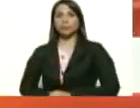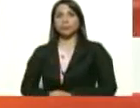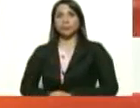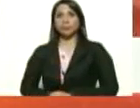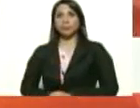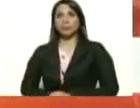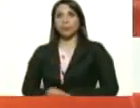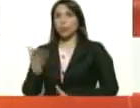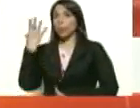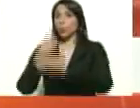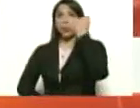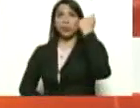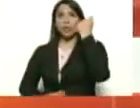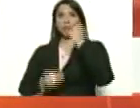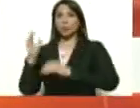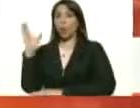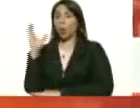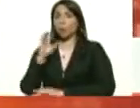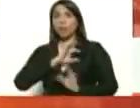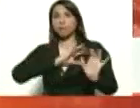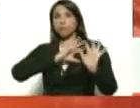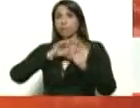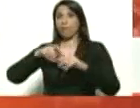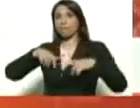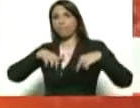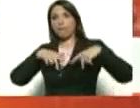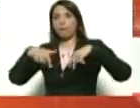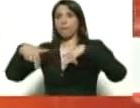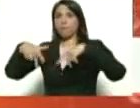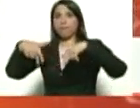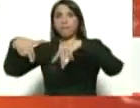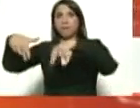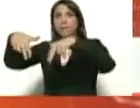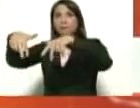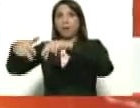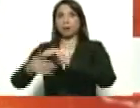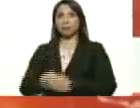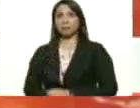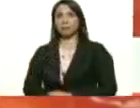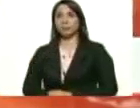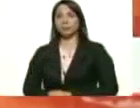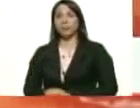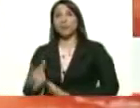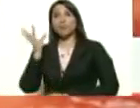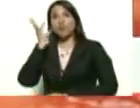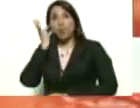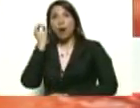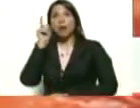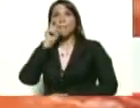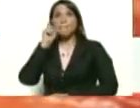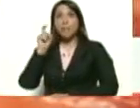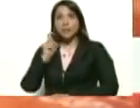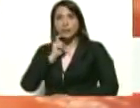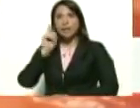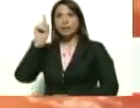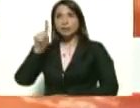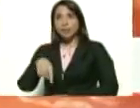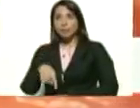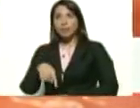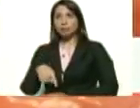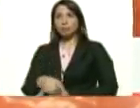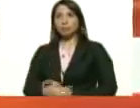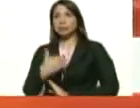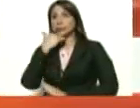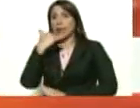Huyendo, huyendo. Se han venido a pie. Se han dado el caso de mujeres embarazadas. Ya casi al final